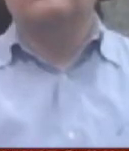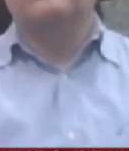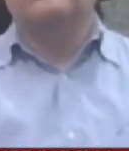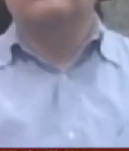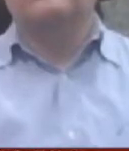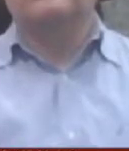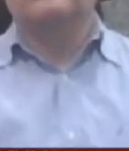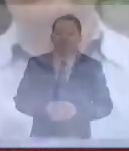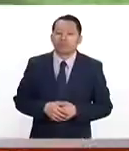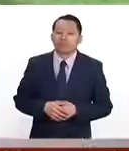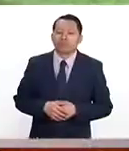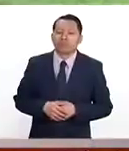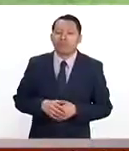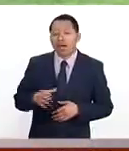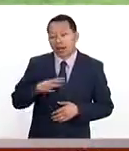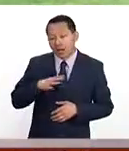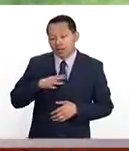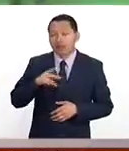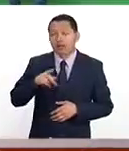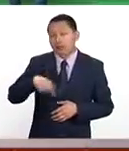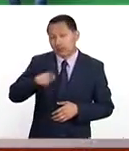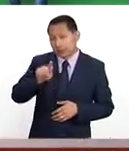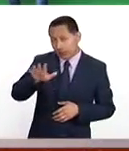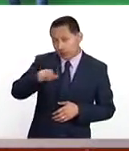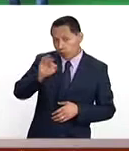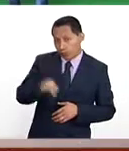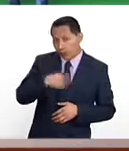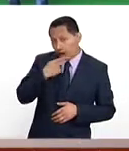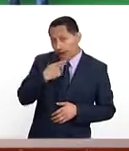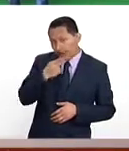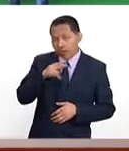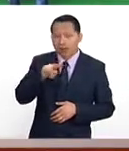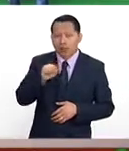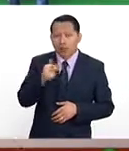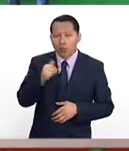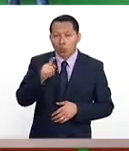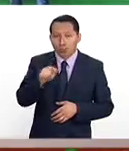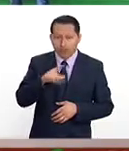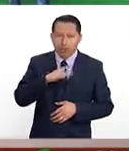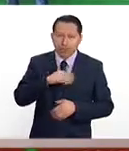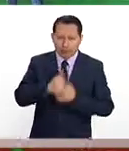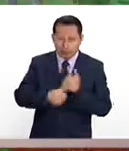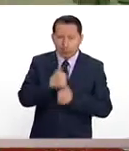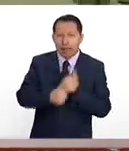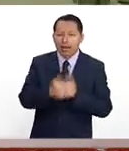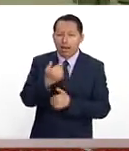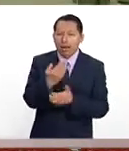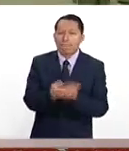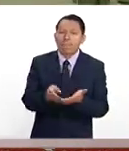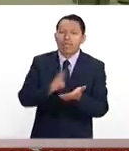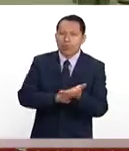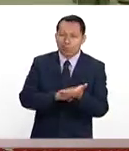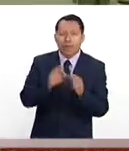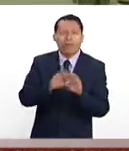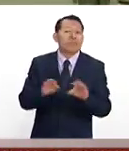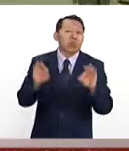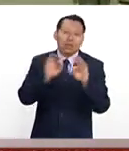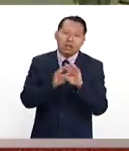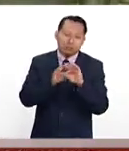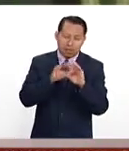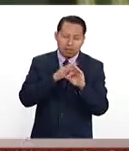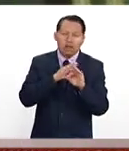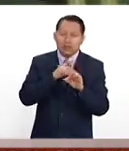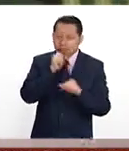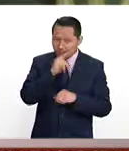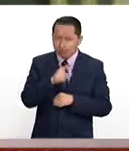náhuatl, y nosotros tenemos la carrera bilingüe. Esa es la importancia del